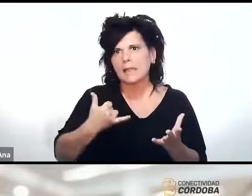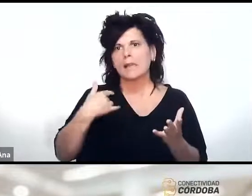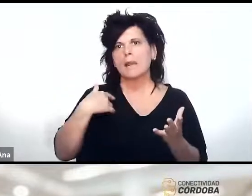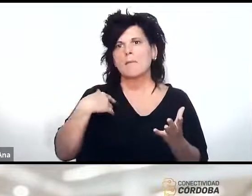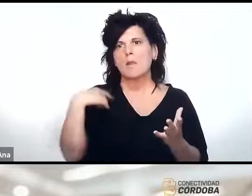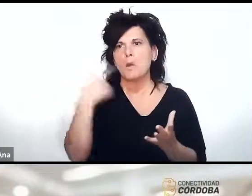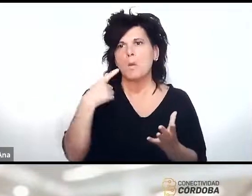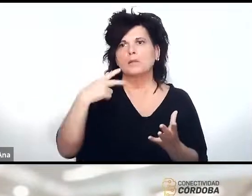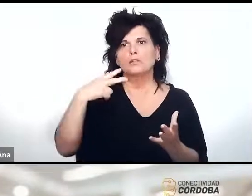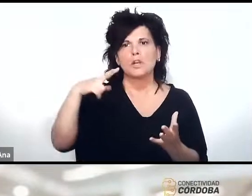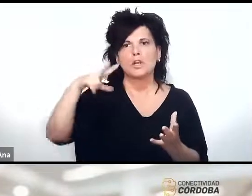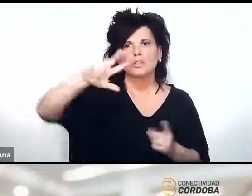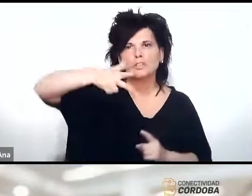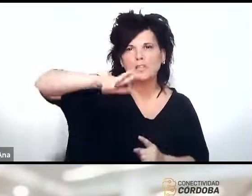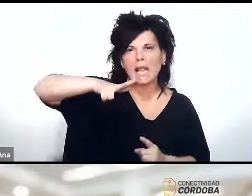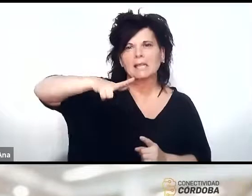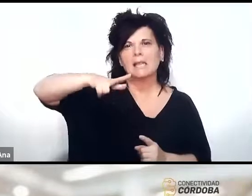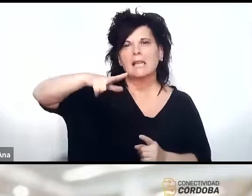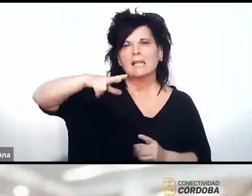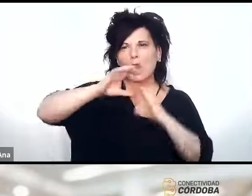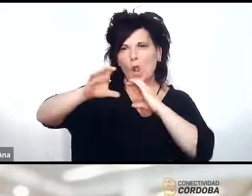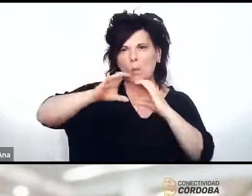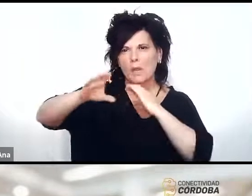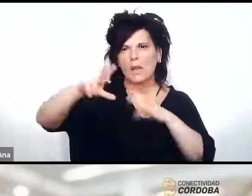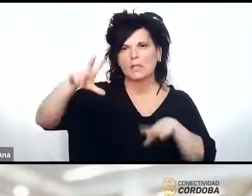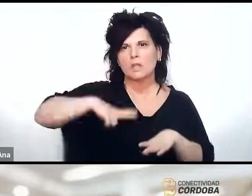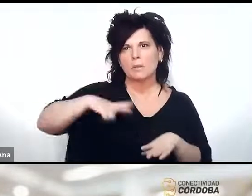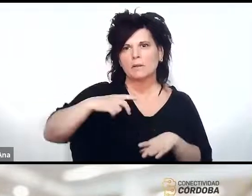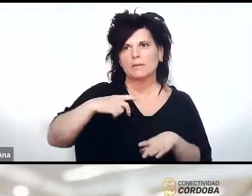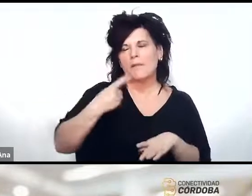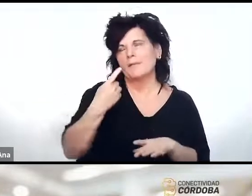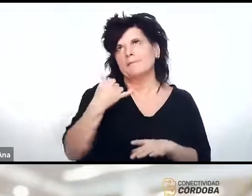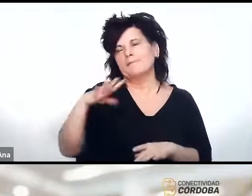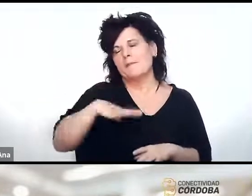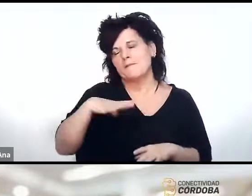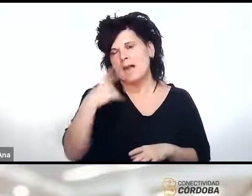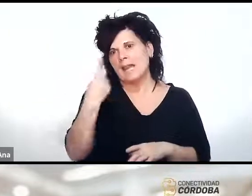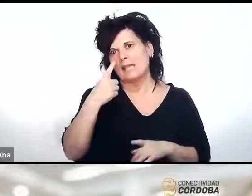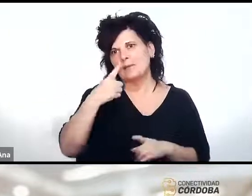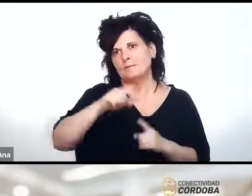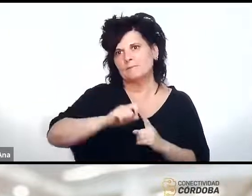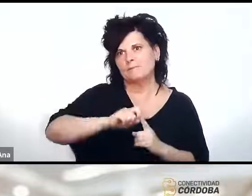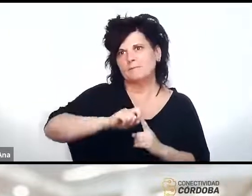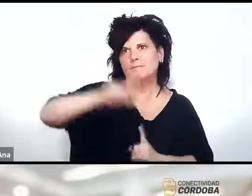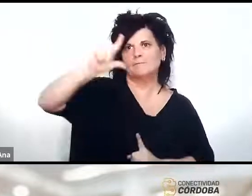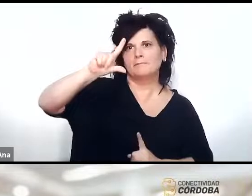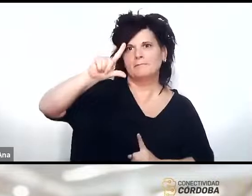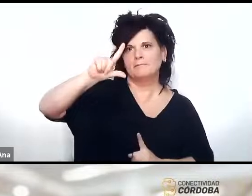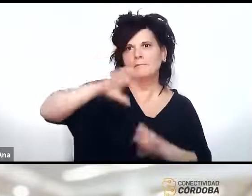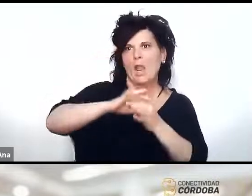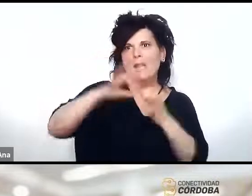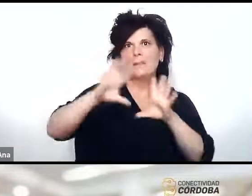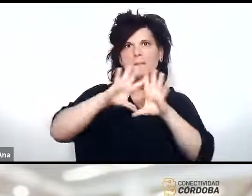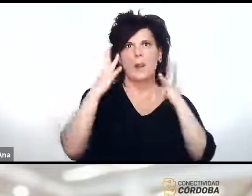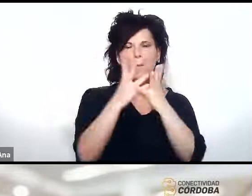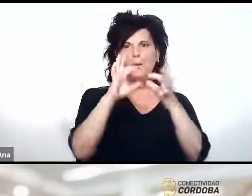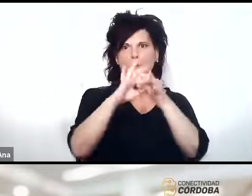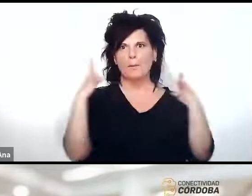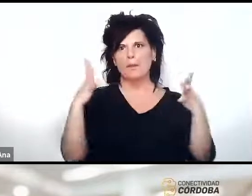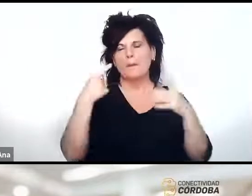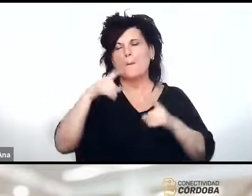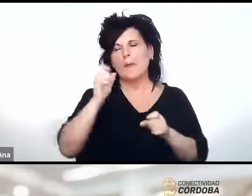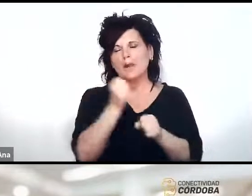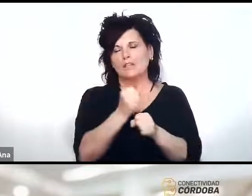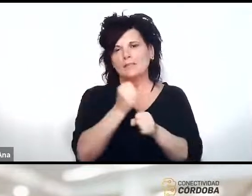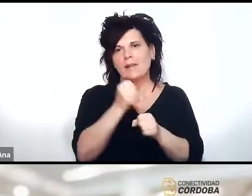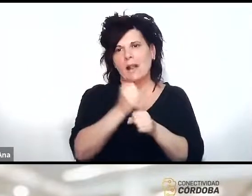de comunicaciones bueno nos falta un lanzador y nos independizamos un poco del mundo pero bueno es un trabajo que